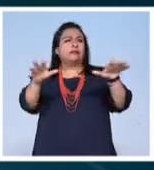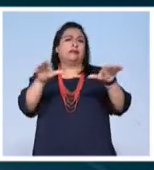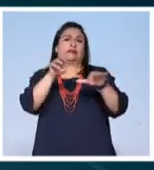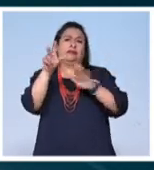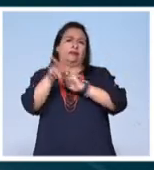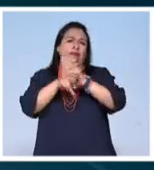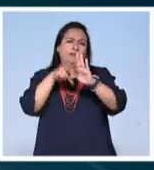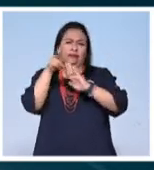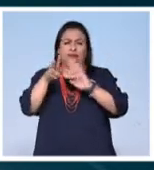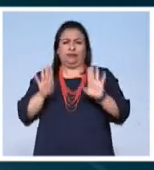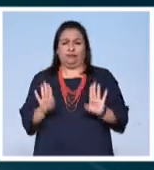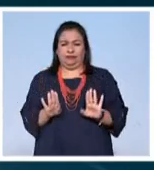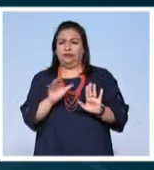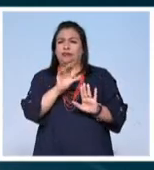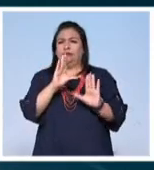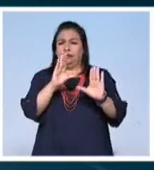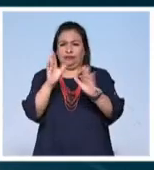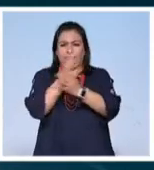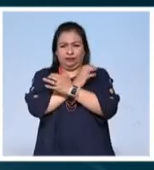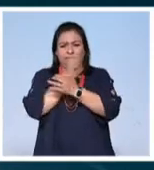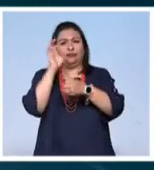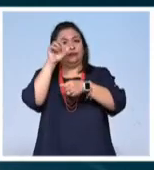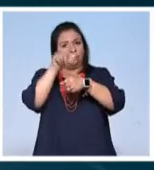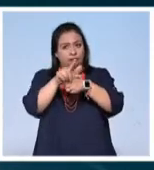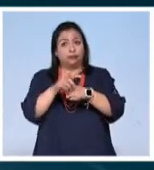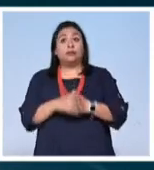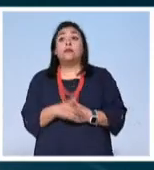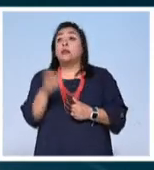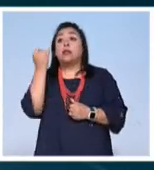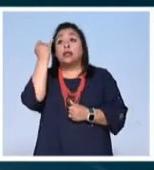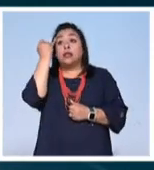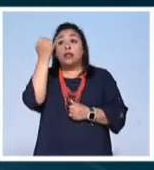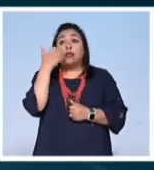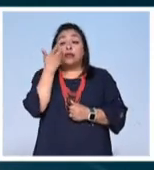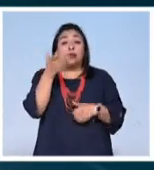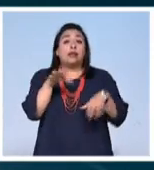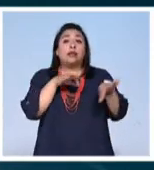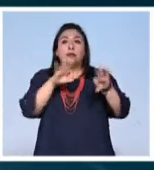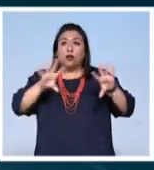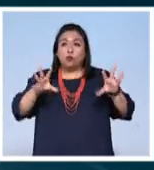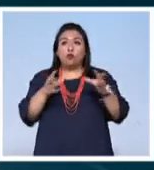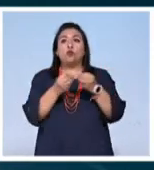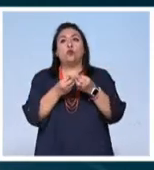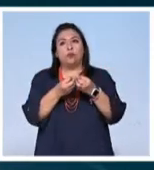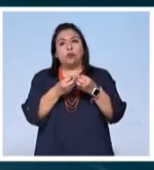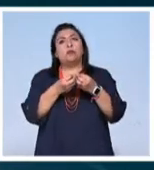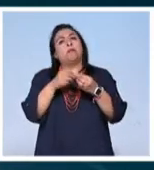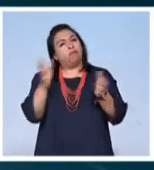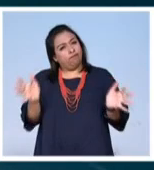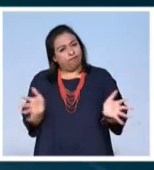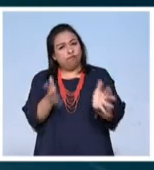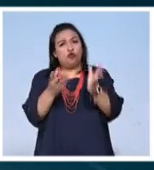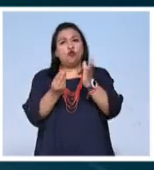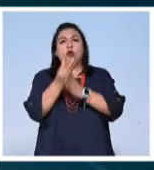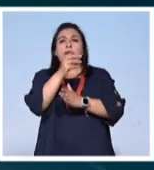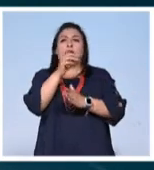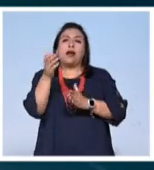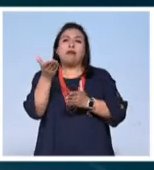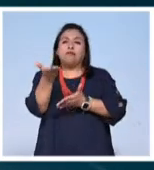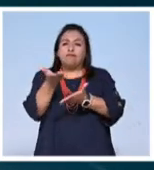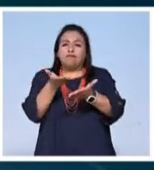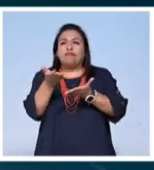obras audiovisuales de carácter educativo y cultural. La idea es trabajar en conjunto e impulsar nuevas vías de